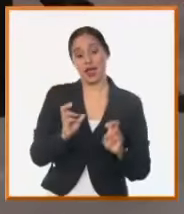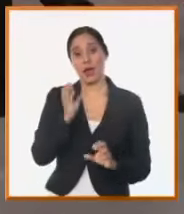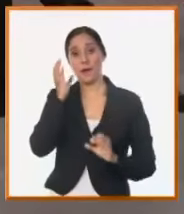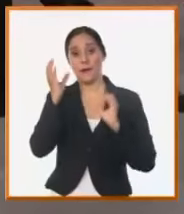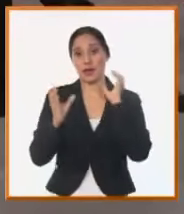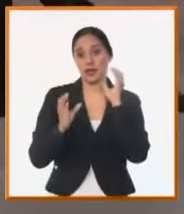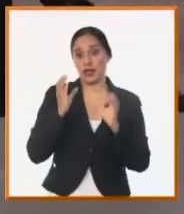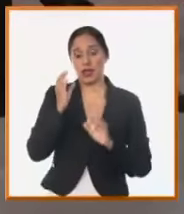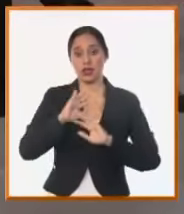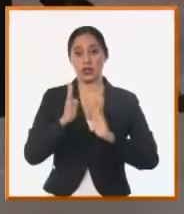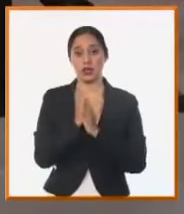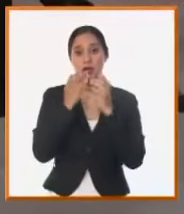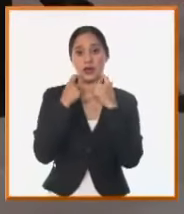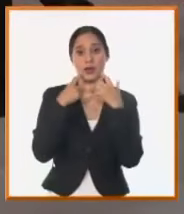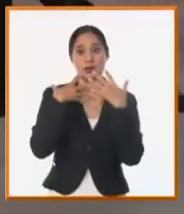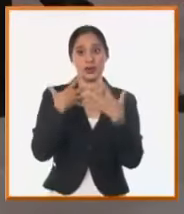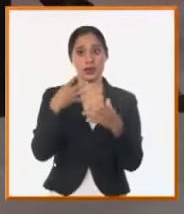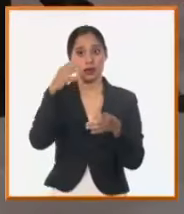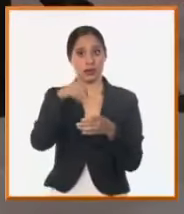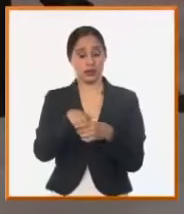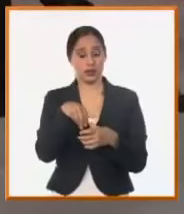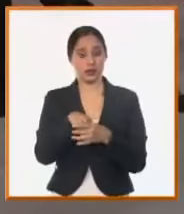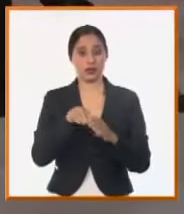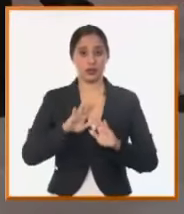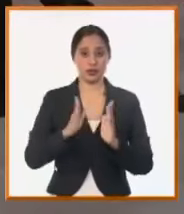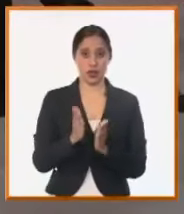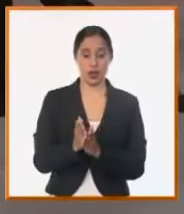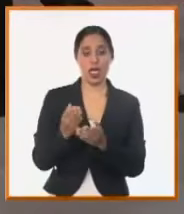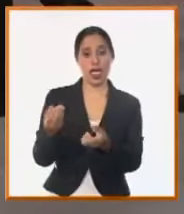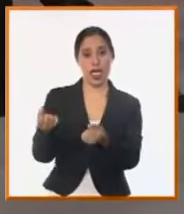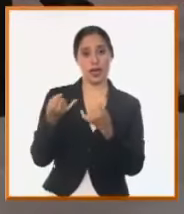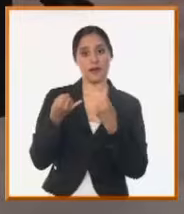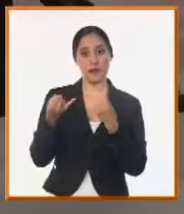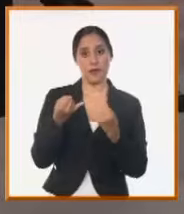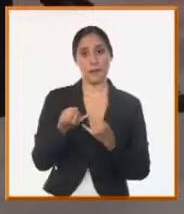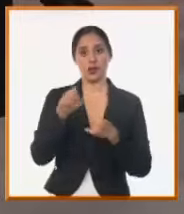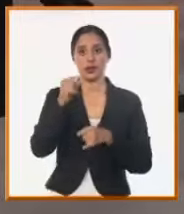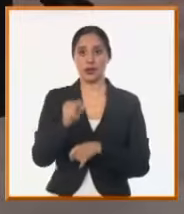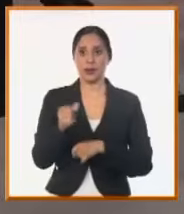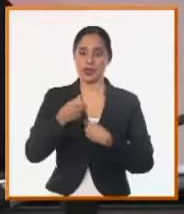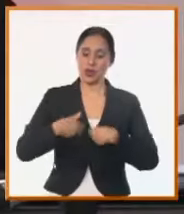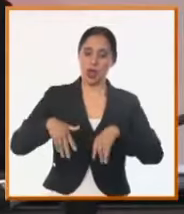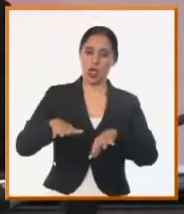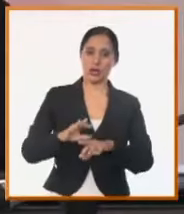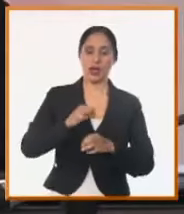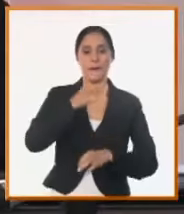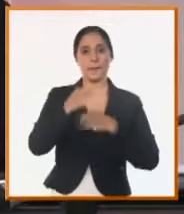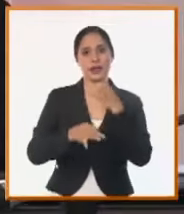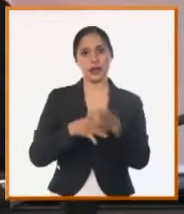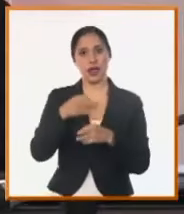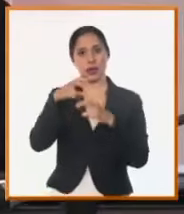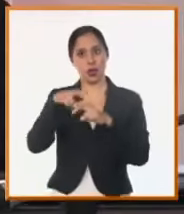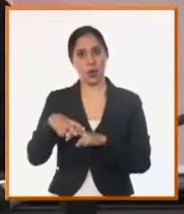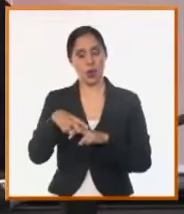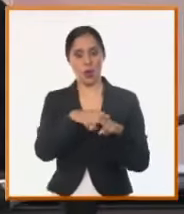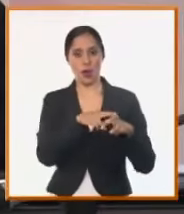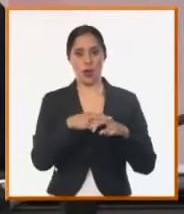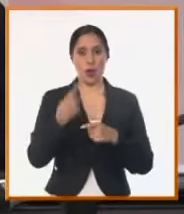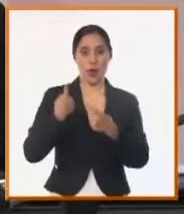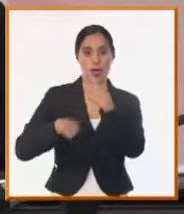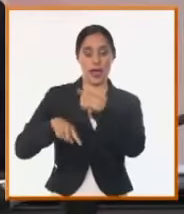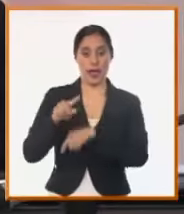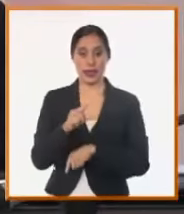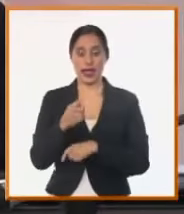nos hicieron llegar algunos elementos para el análisis que han brindado nuestros panelistas y soluciones también que se siguen buscando ayer se hablaba